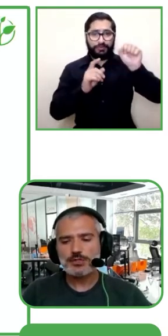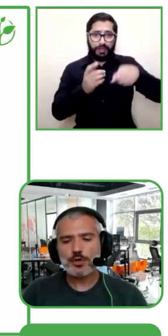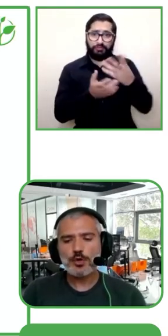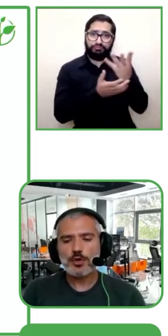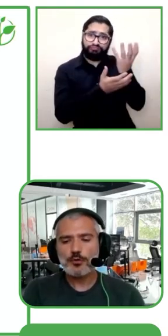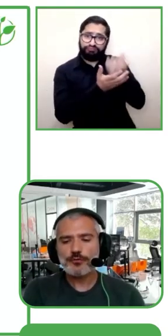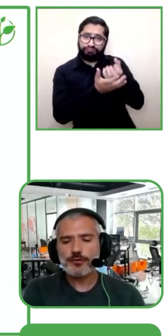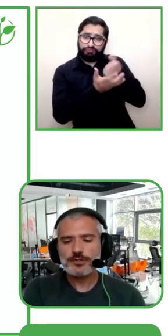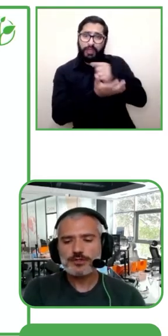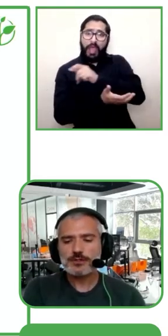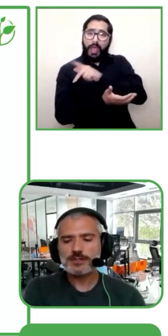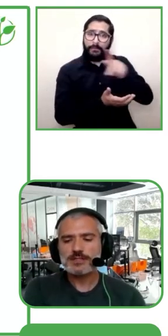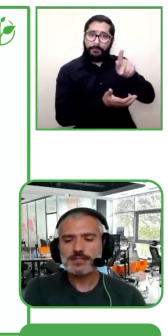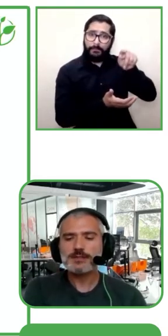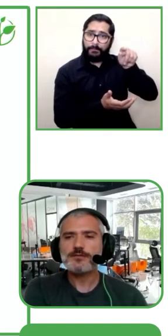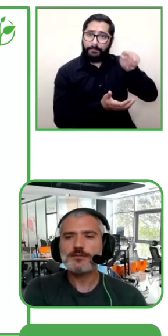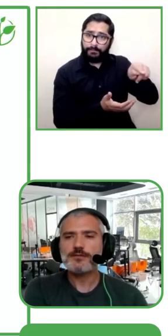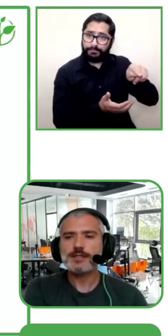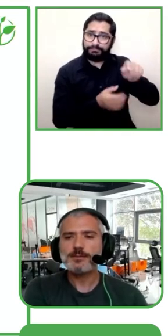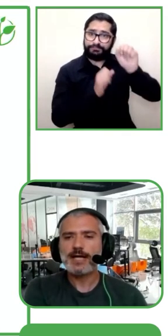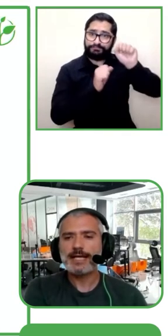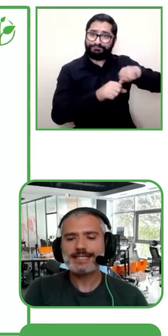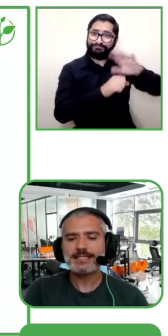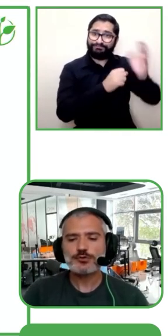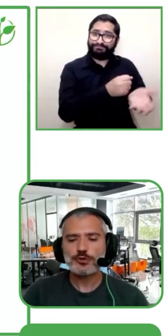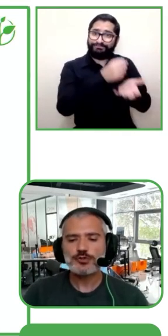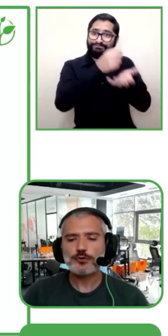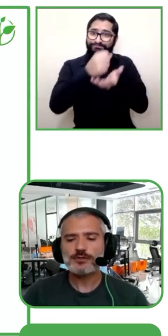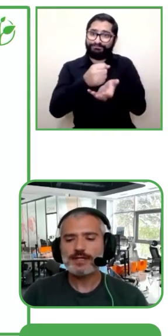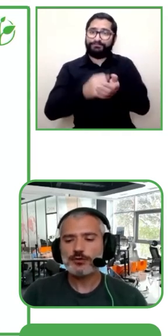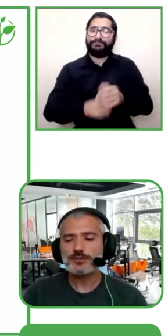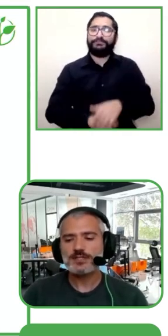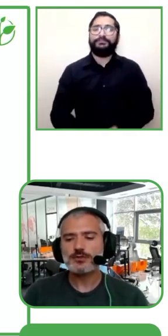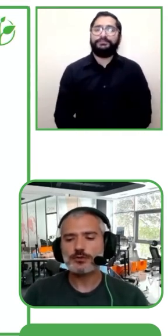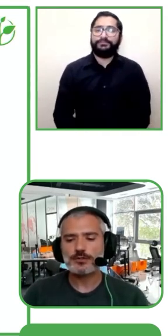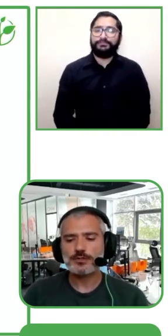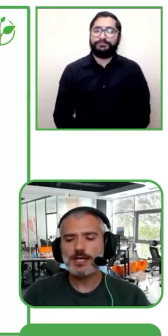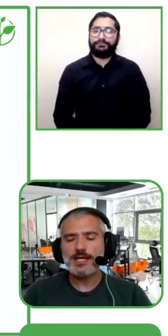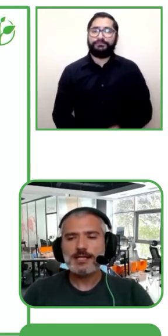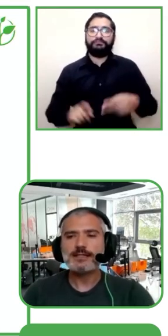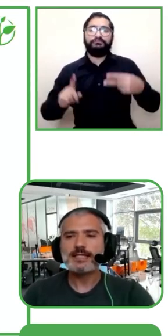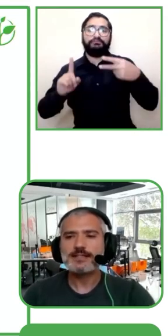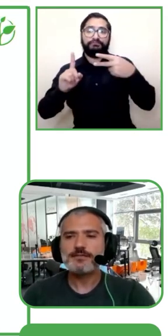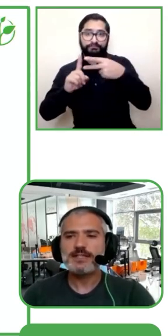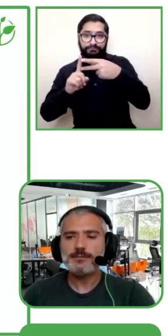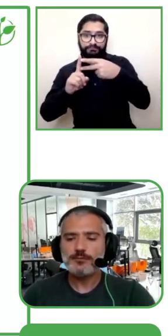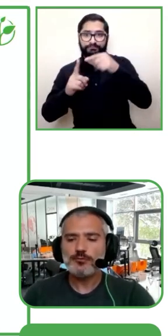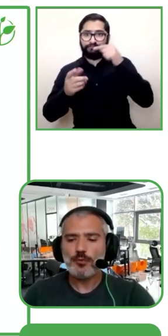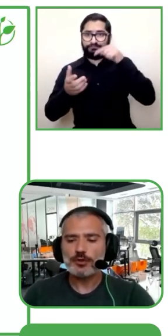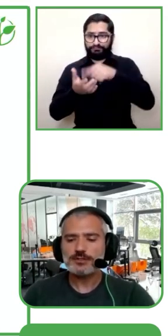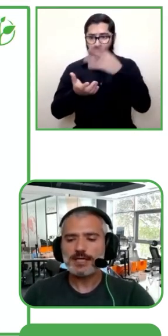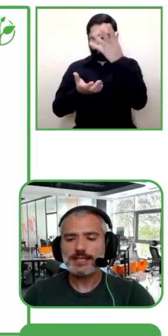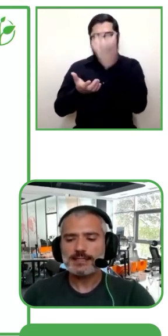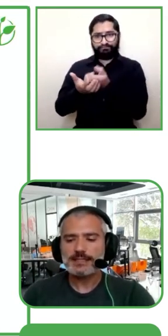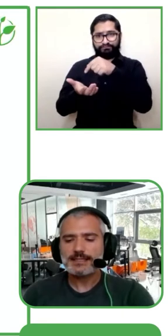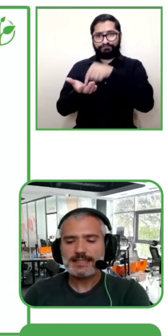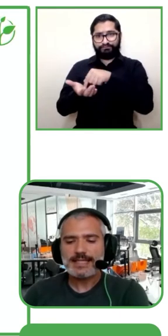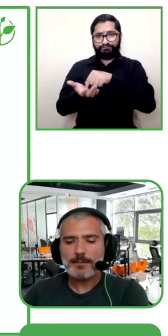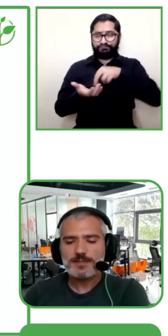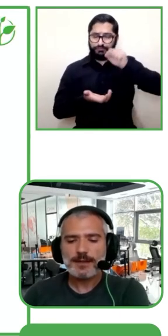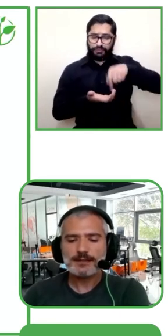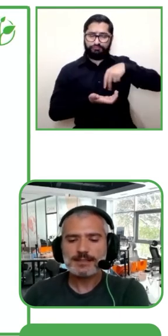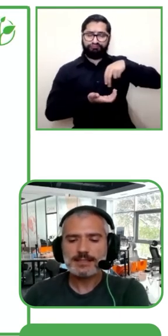aplicaciones entonces hay diferentes características en primer lugar la persona con esta discapacidad puede buscar